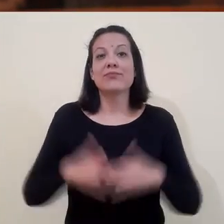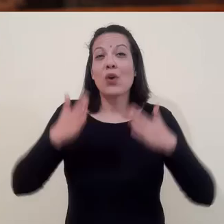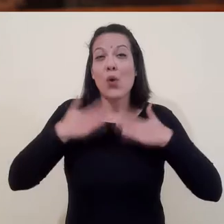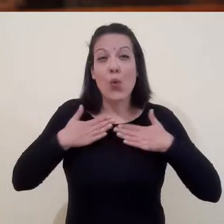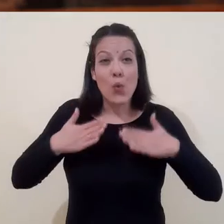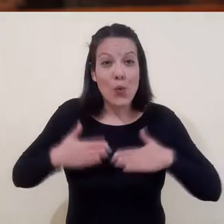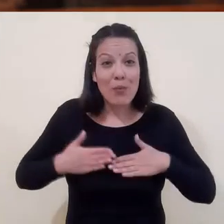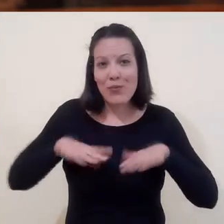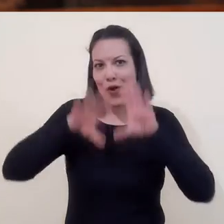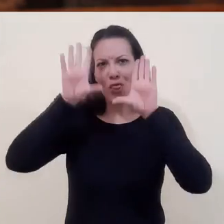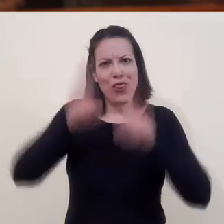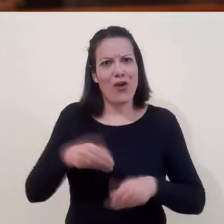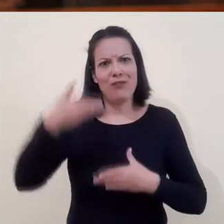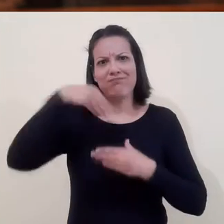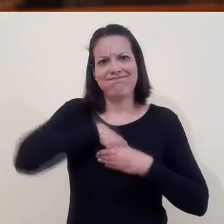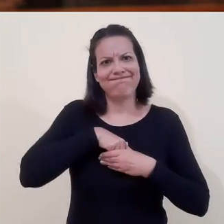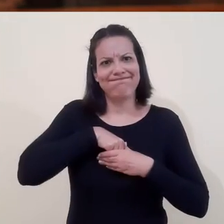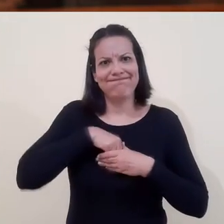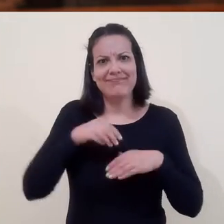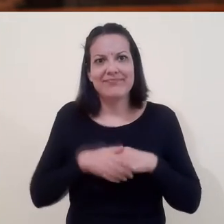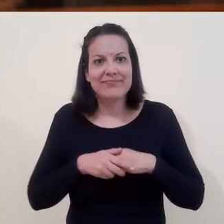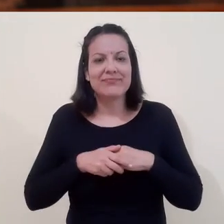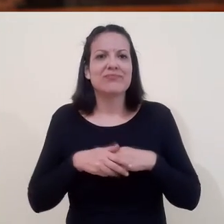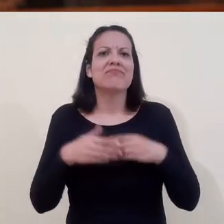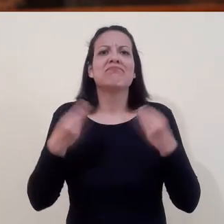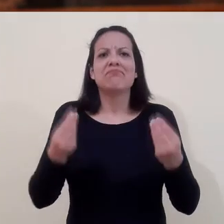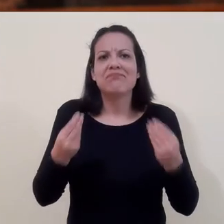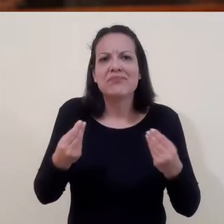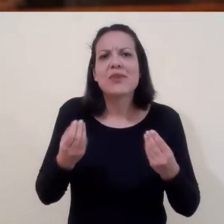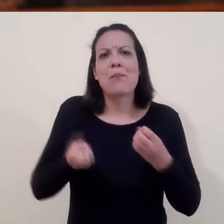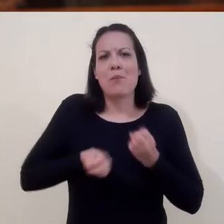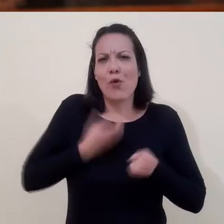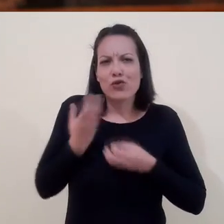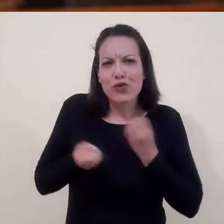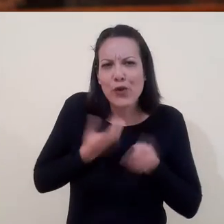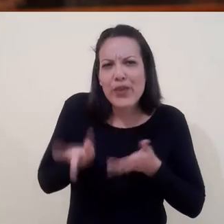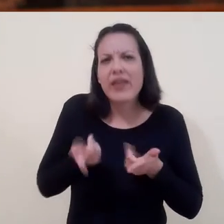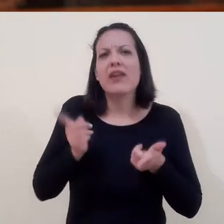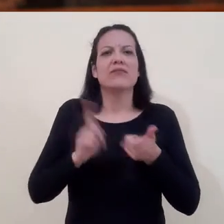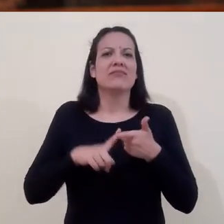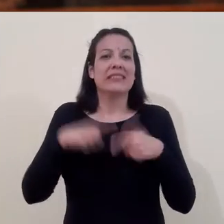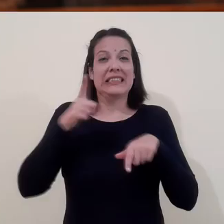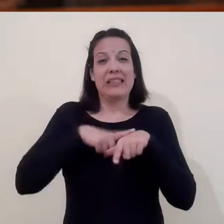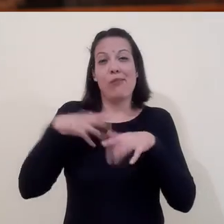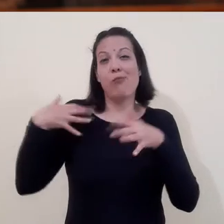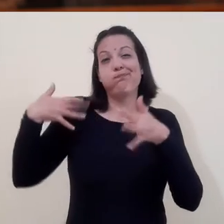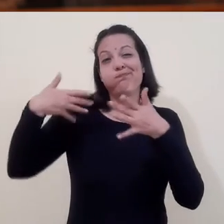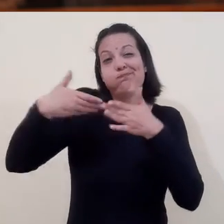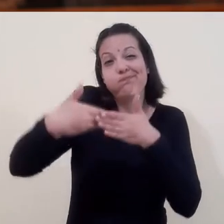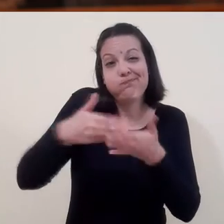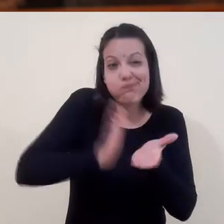Por el cuerpo nos pasa todo, nos pasan las emociones, nos pasa el tiempo,